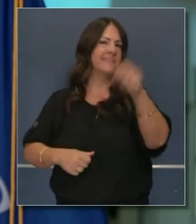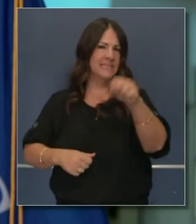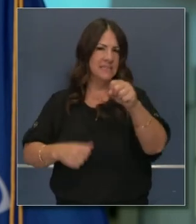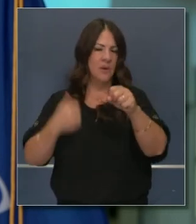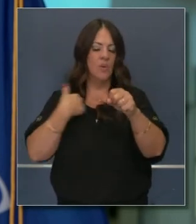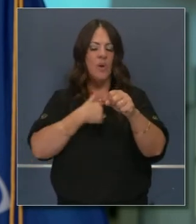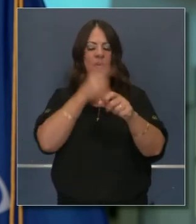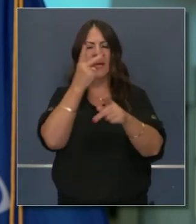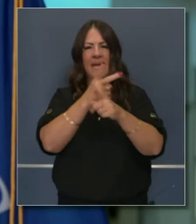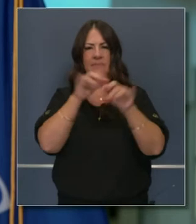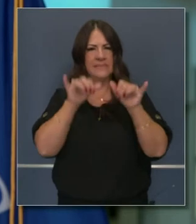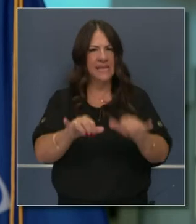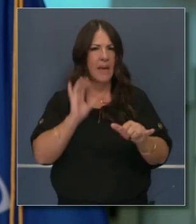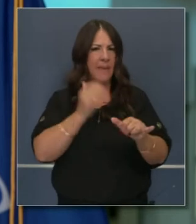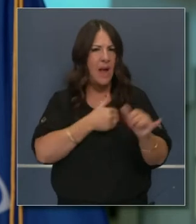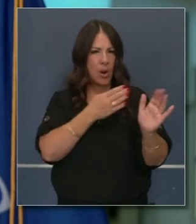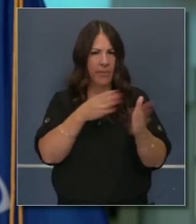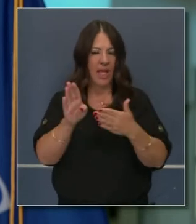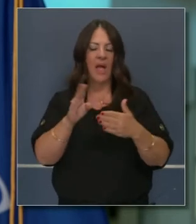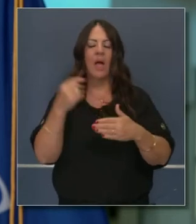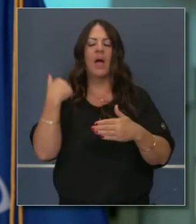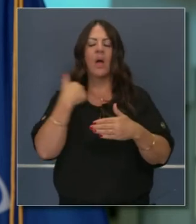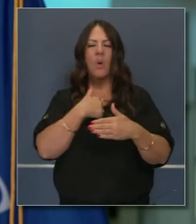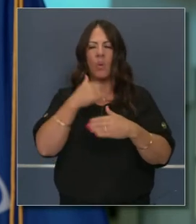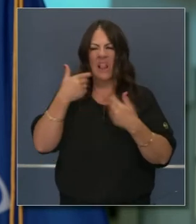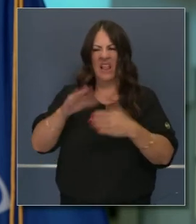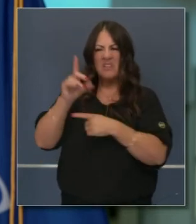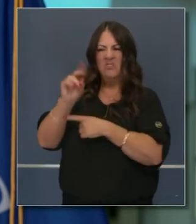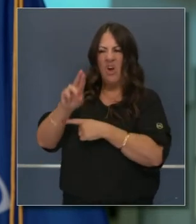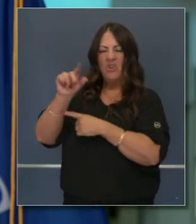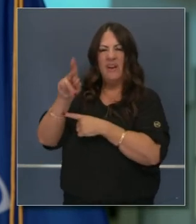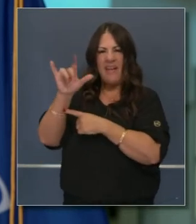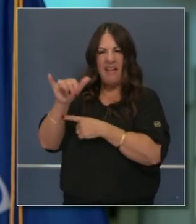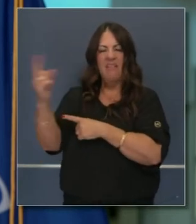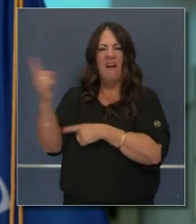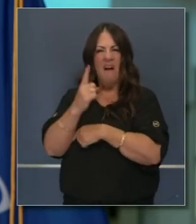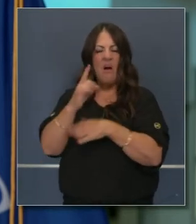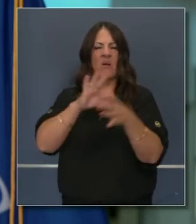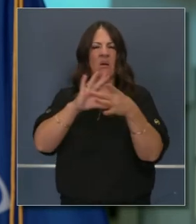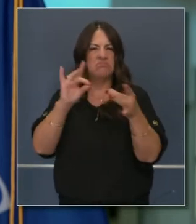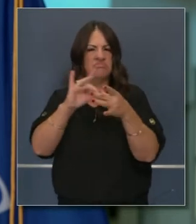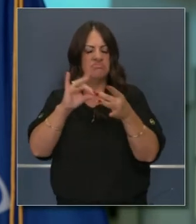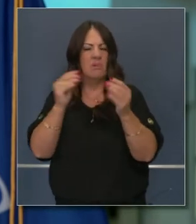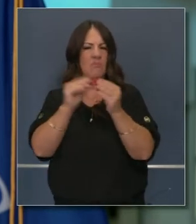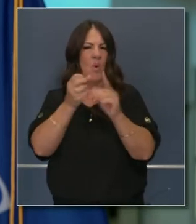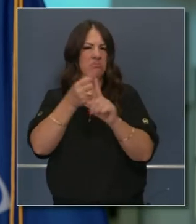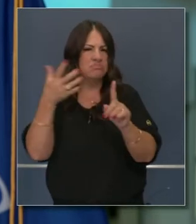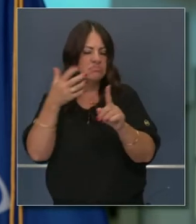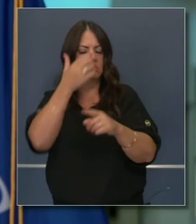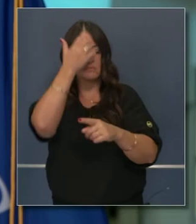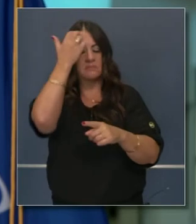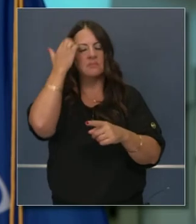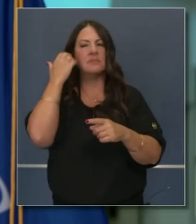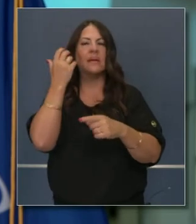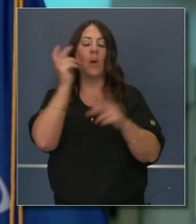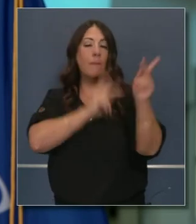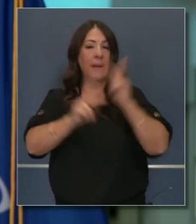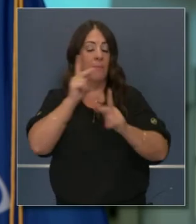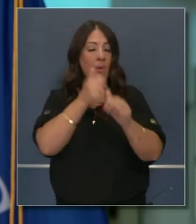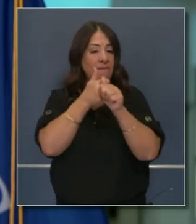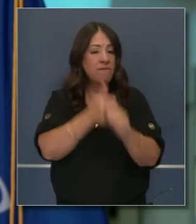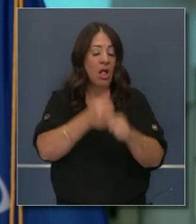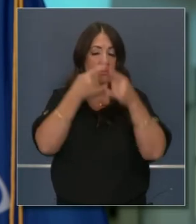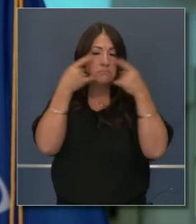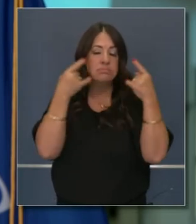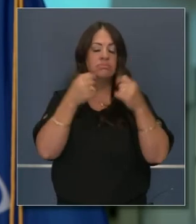al trabajo, en cuanto al trabajo increíble que han estado trayendo, el trabajo que se ha hecho en respetar las